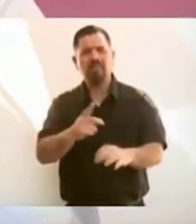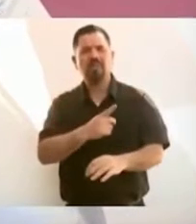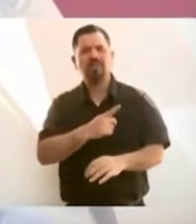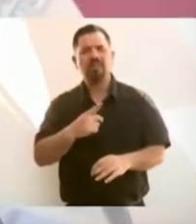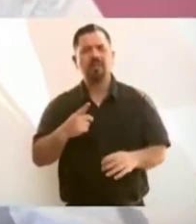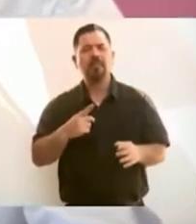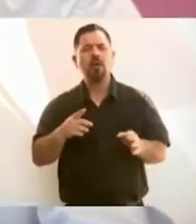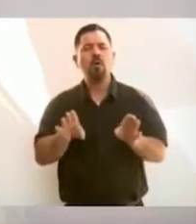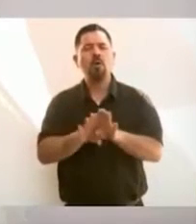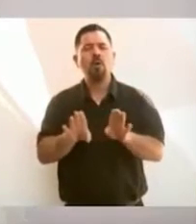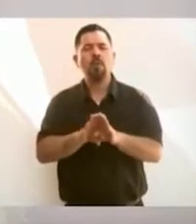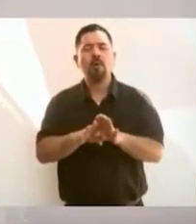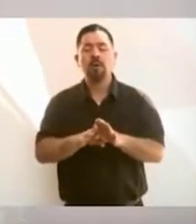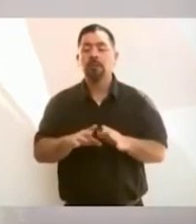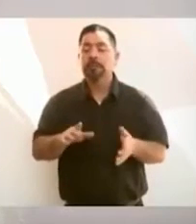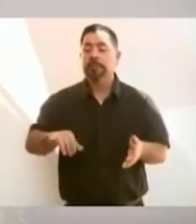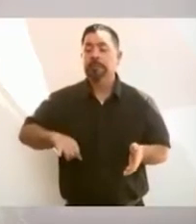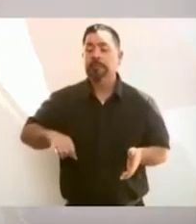el interés general,